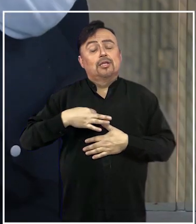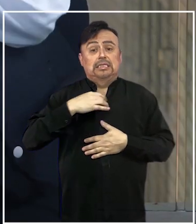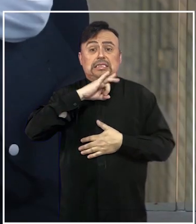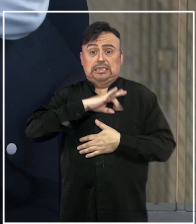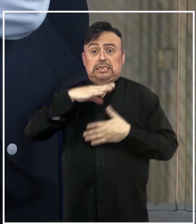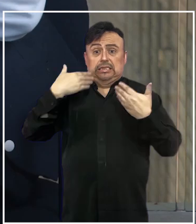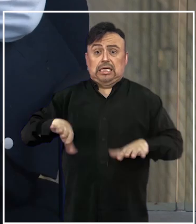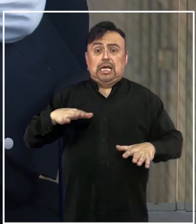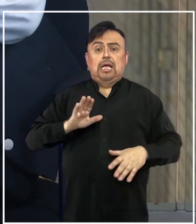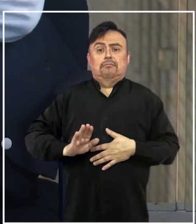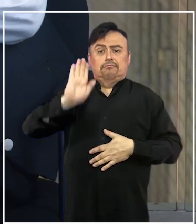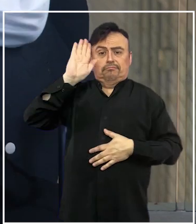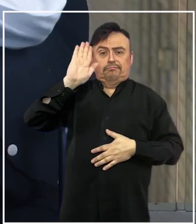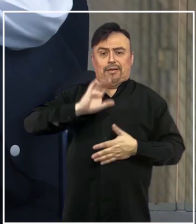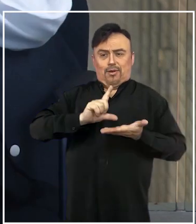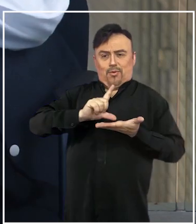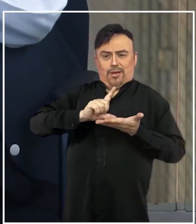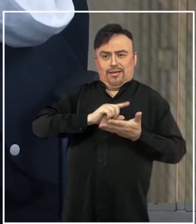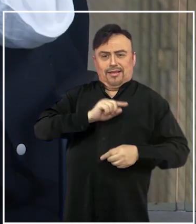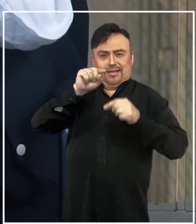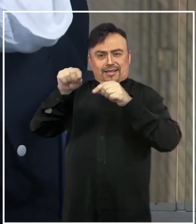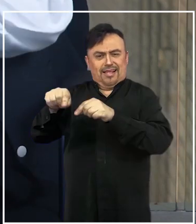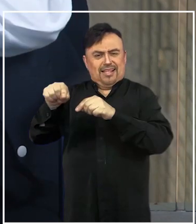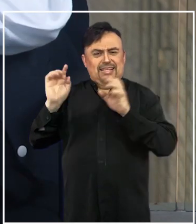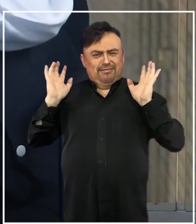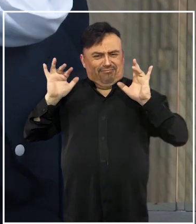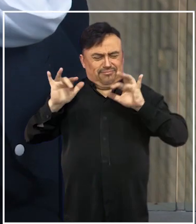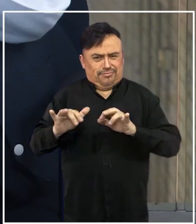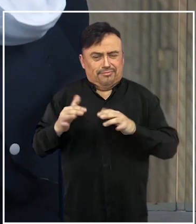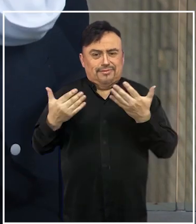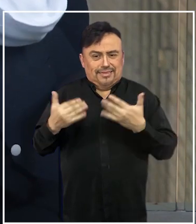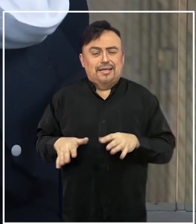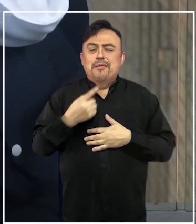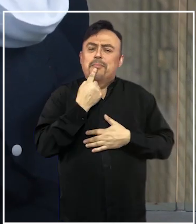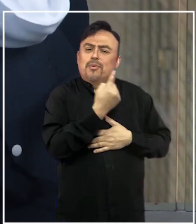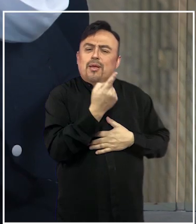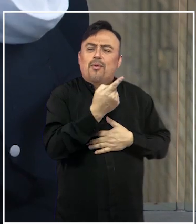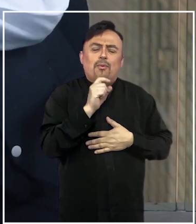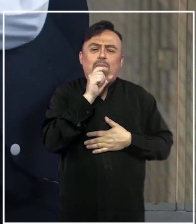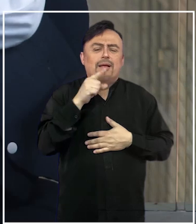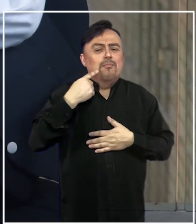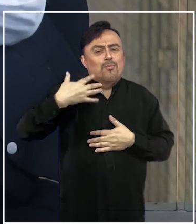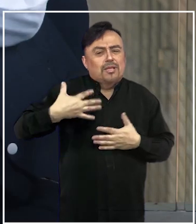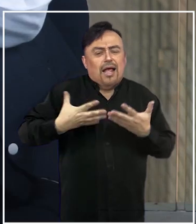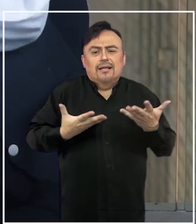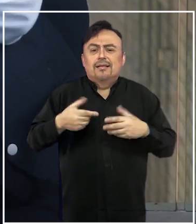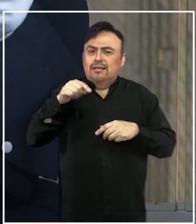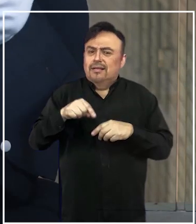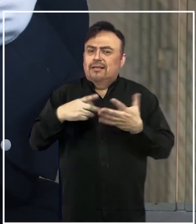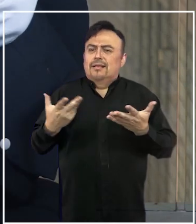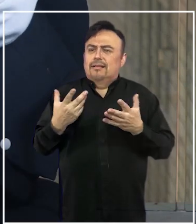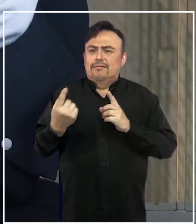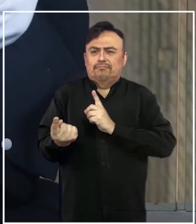a presentar su candidatura para ser anfitrione de estos eventos deportivos y ahí le pregunto, ¿por qué cree que es importante que se desarrollen este